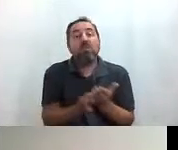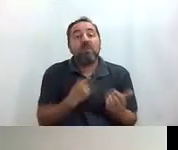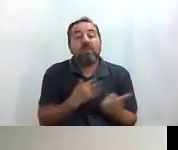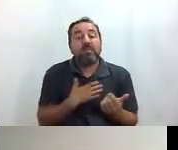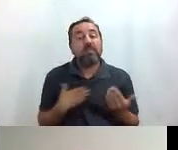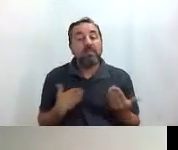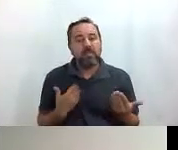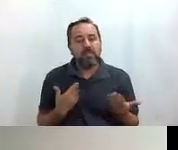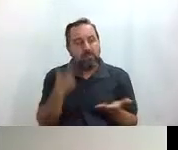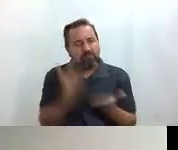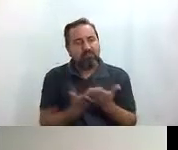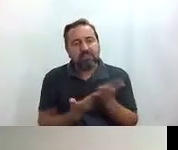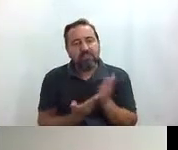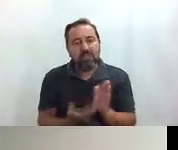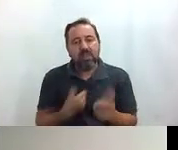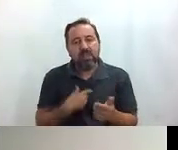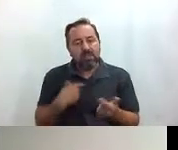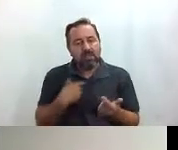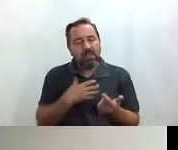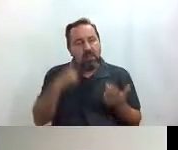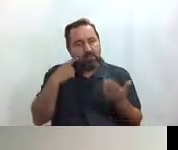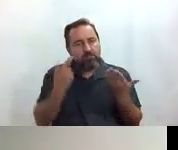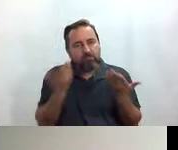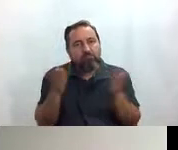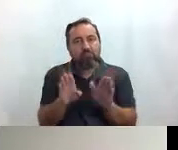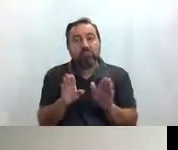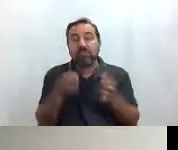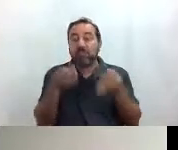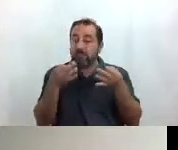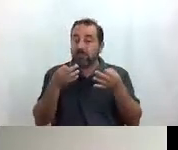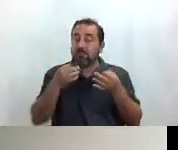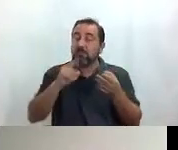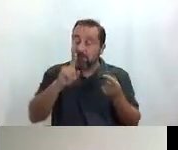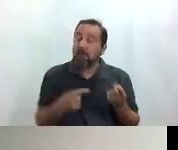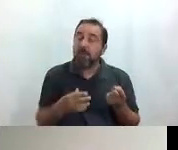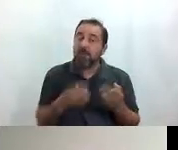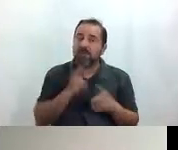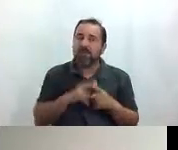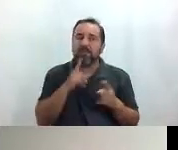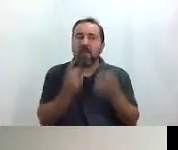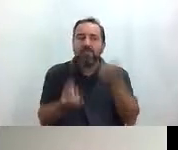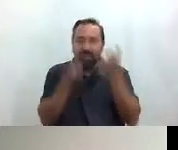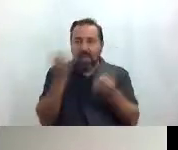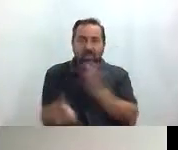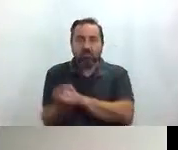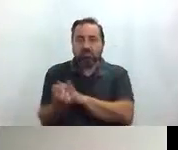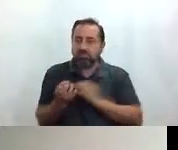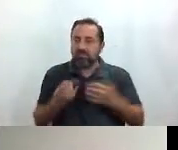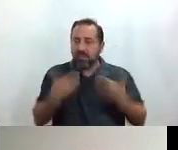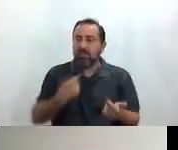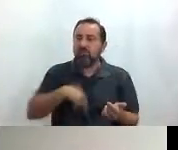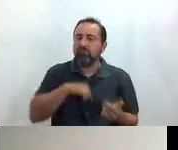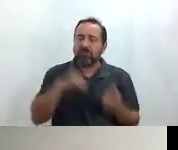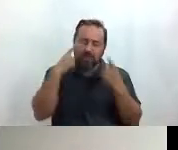que quiere enseñar que quiere que quiere demostrar que también que también tiene su fuerza creativa y nosotros hemos intentado